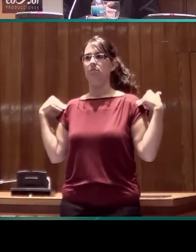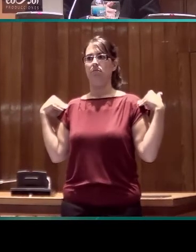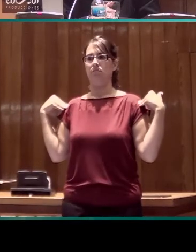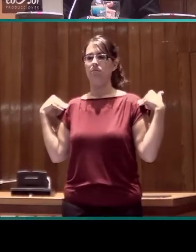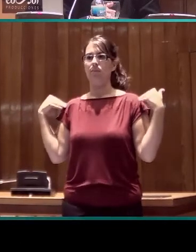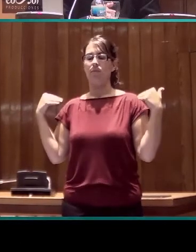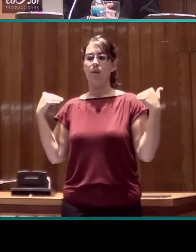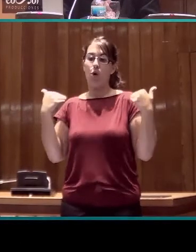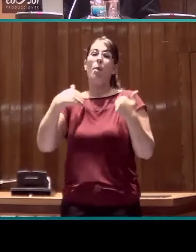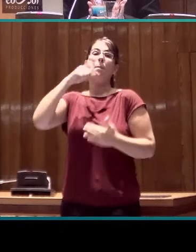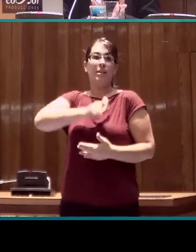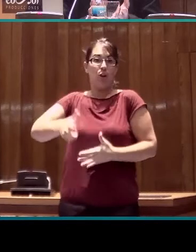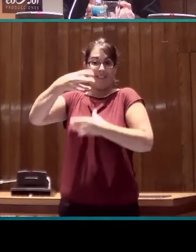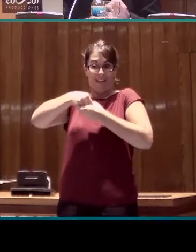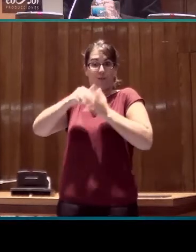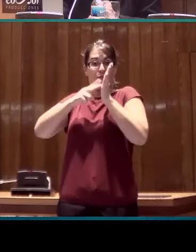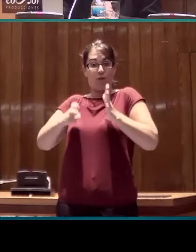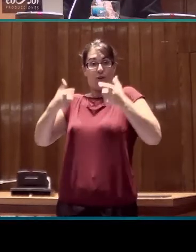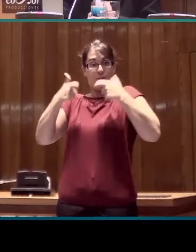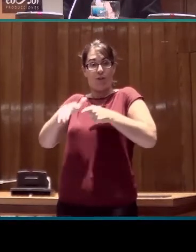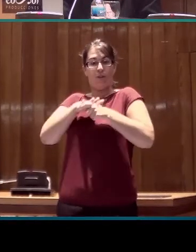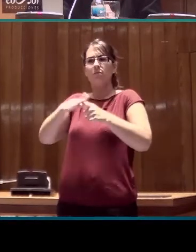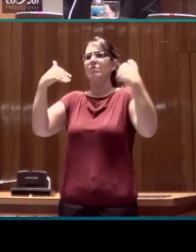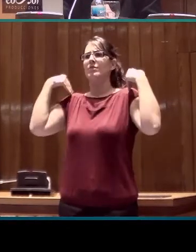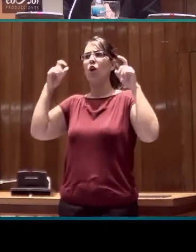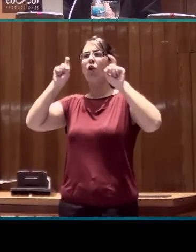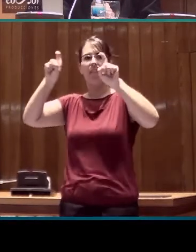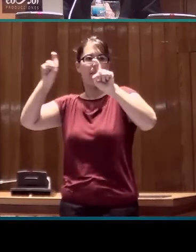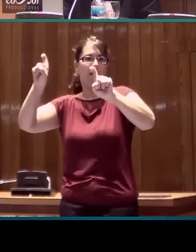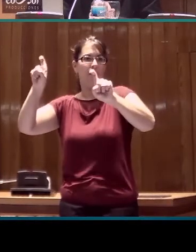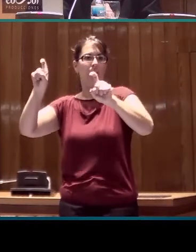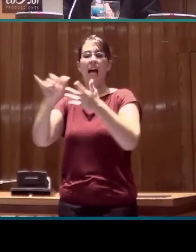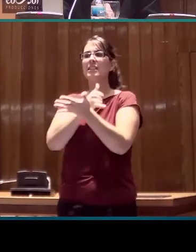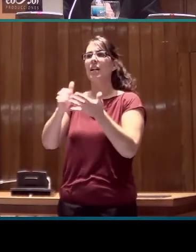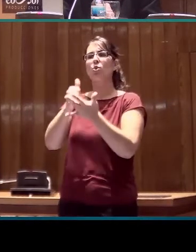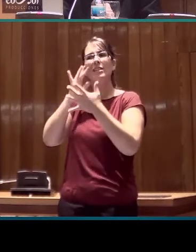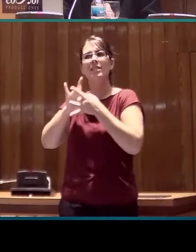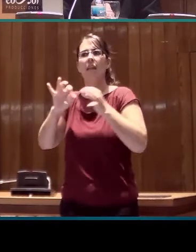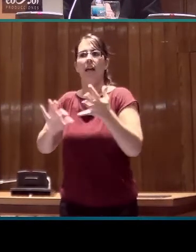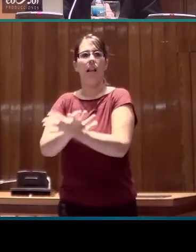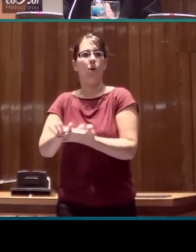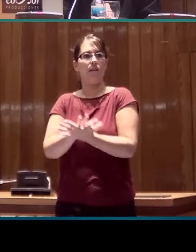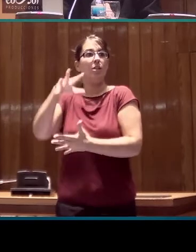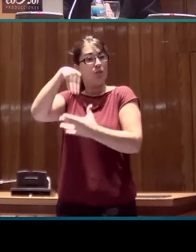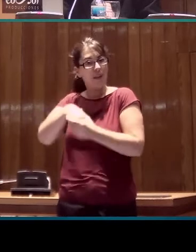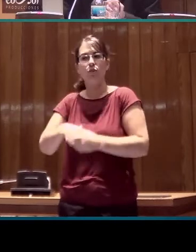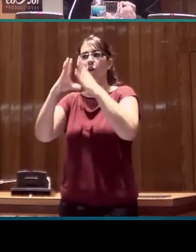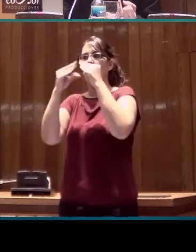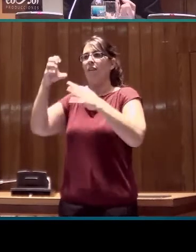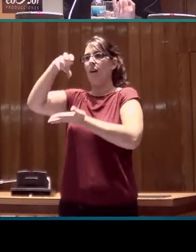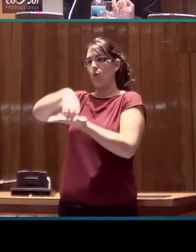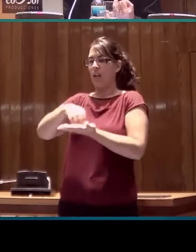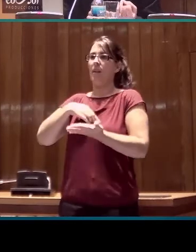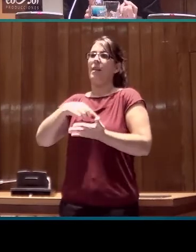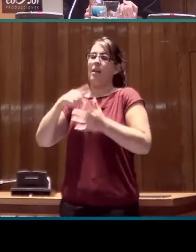que configuramos UCIL-CEUBA, estamos encargados de la docencia, de las asignaturas de lengua de signos en la Facultad de Educación y Trabajo